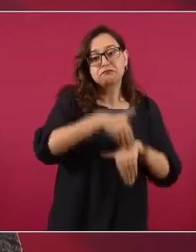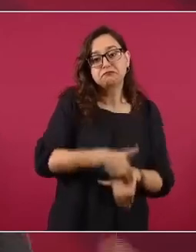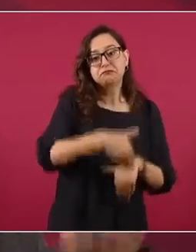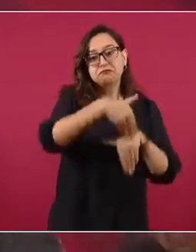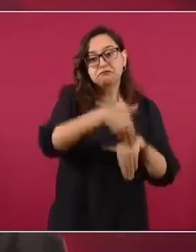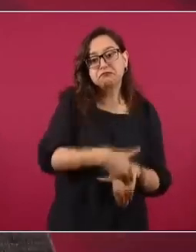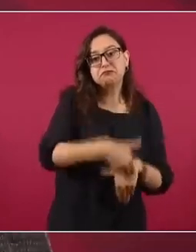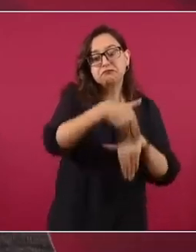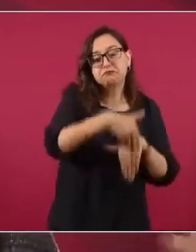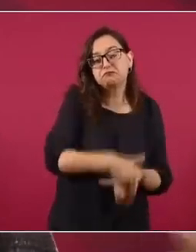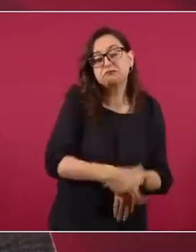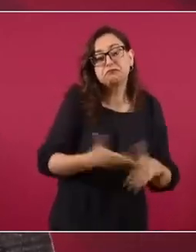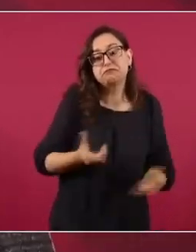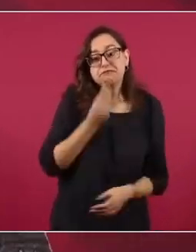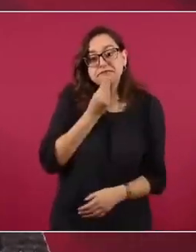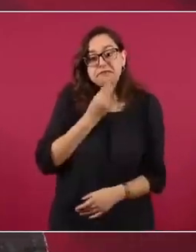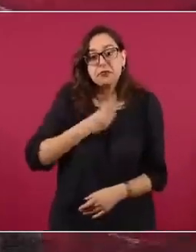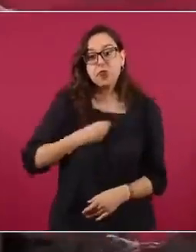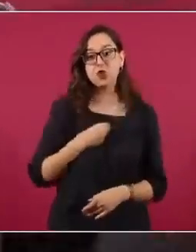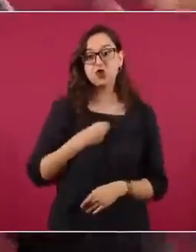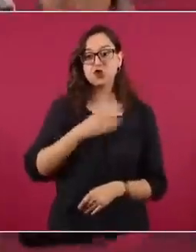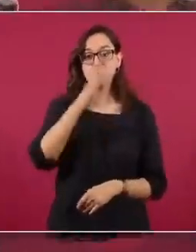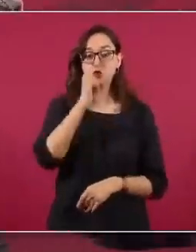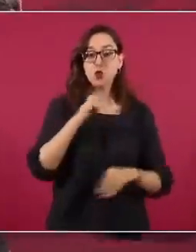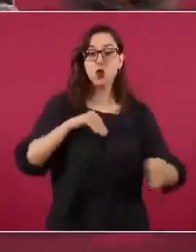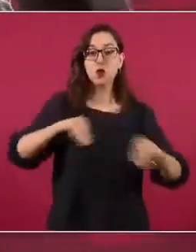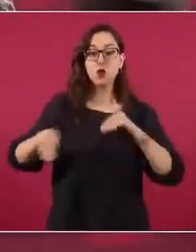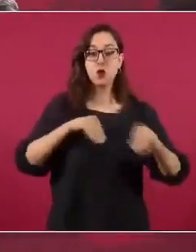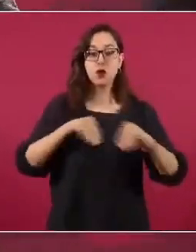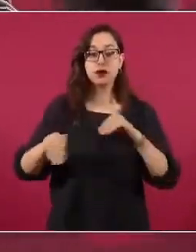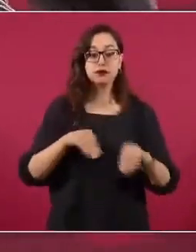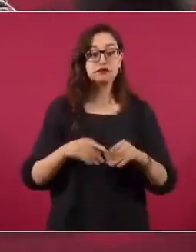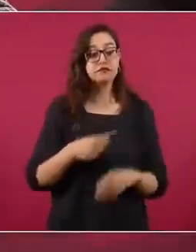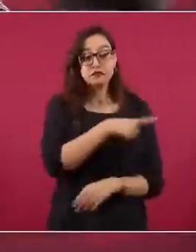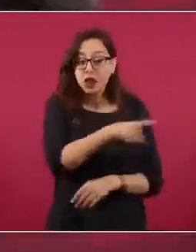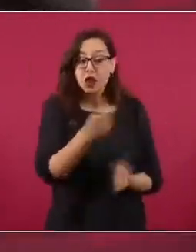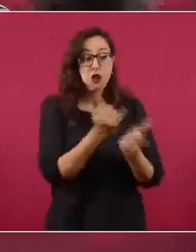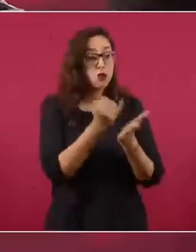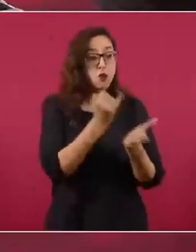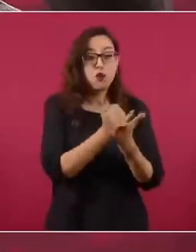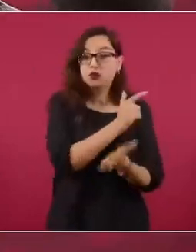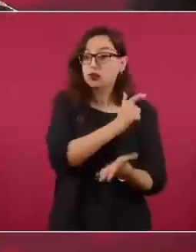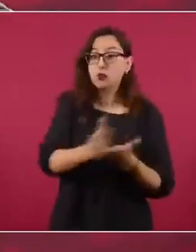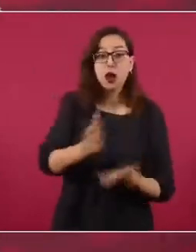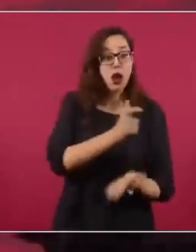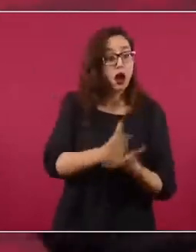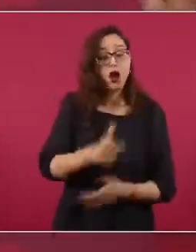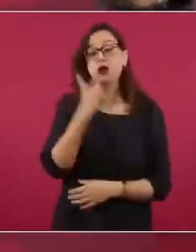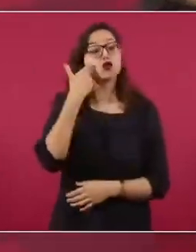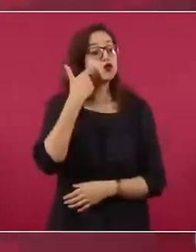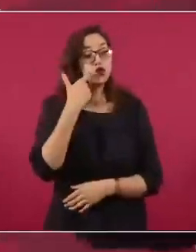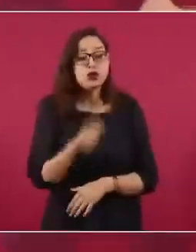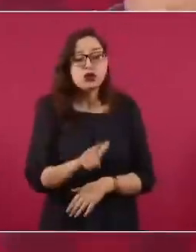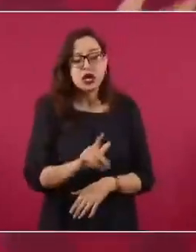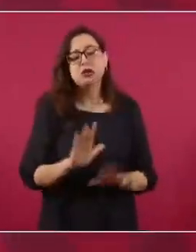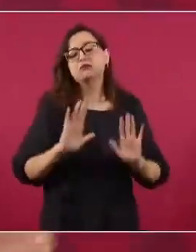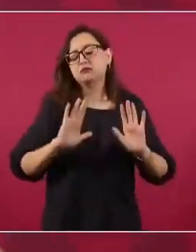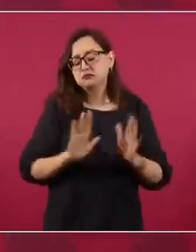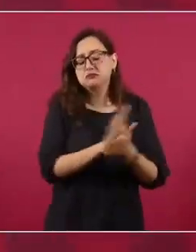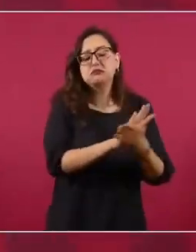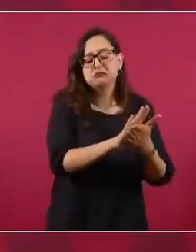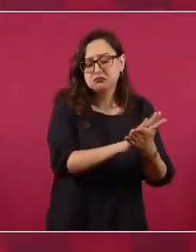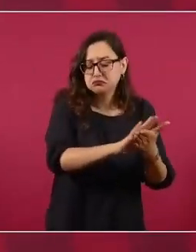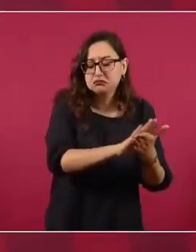que no le va a cobrar impuestos a los potentados, a las corporaciones,